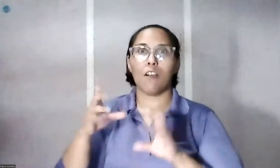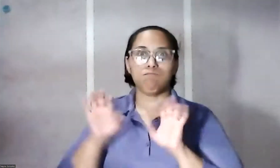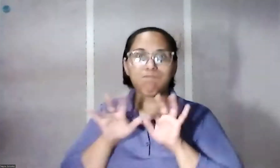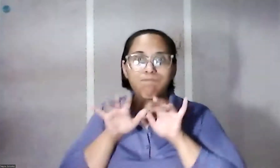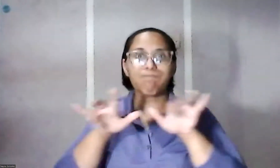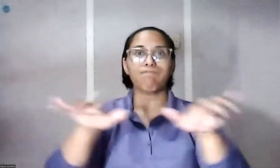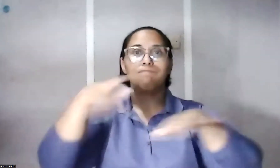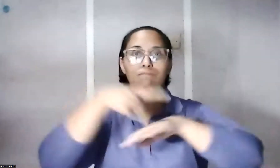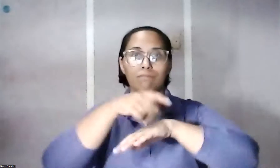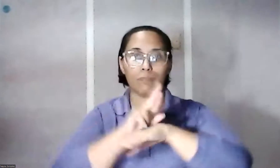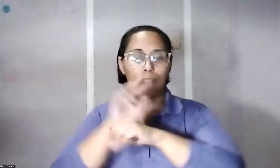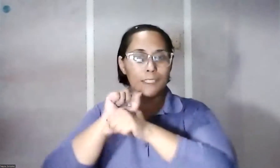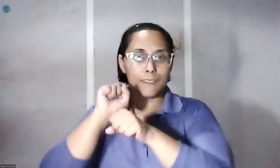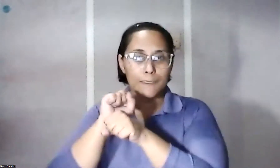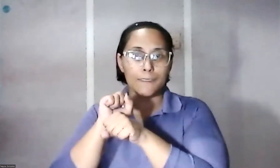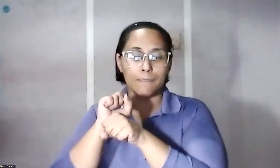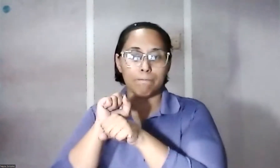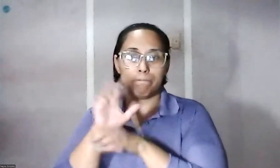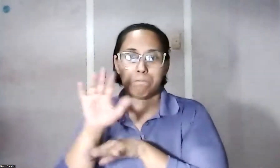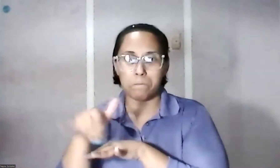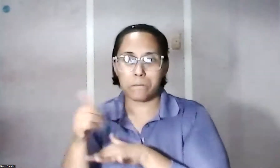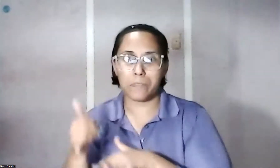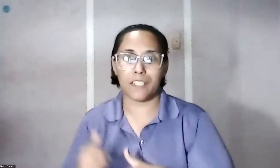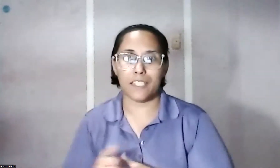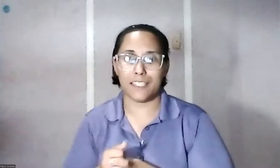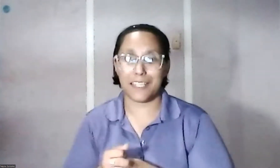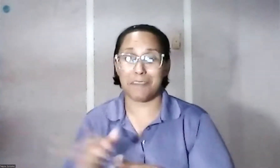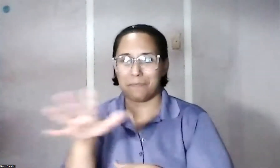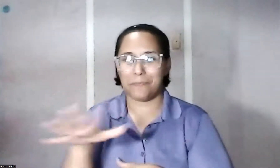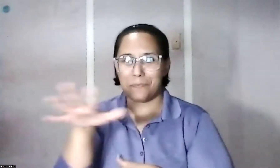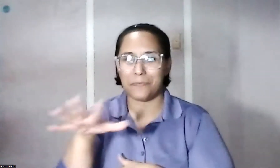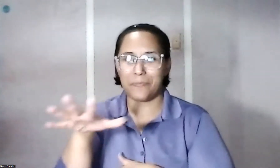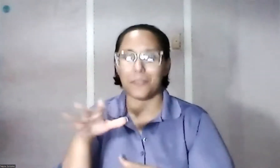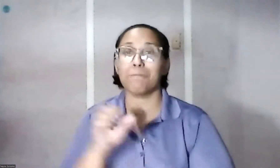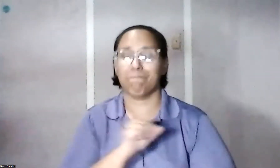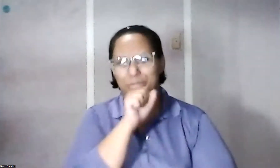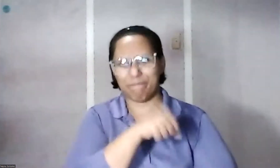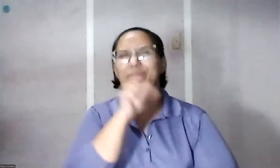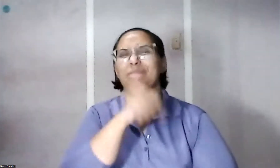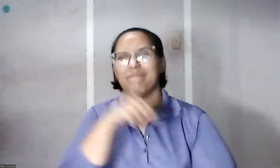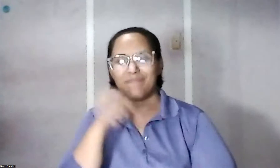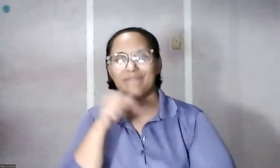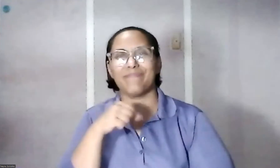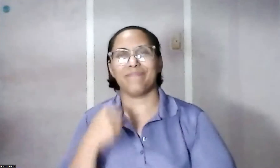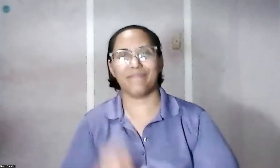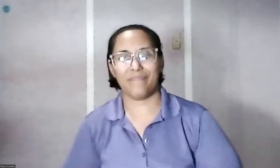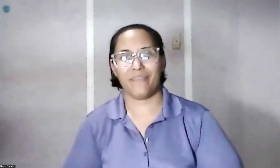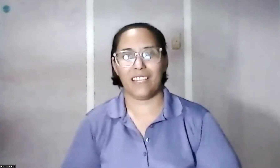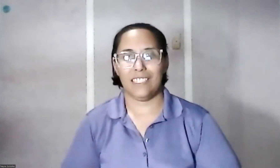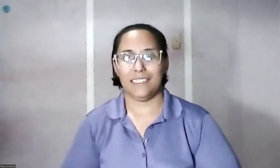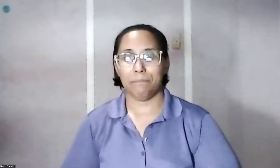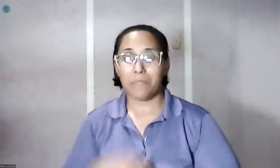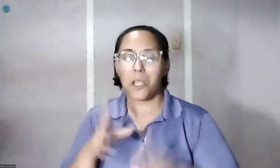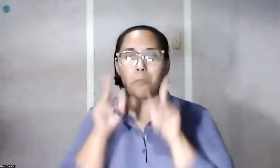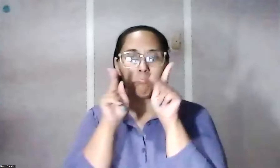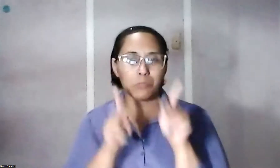trabajó esa área. Efectivamente, efectivamente. De hecho, si hay